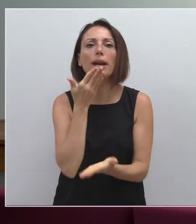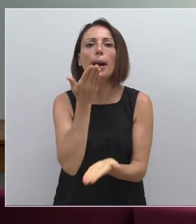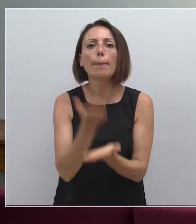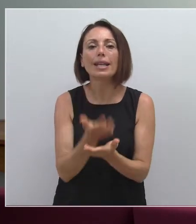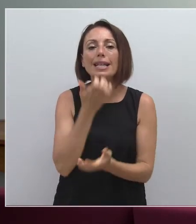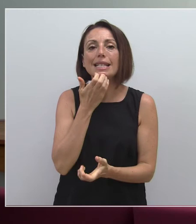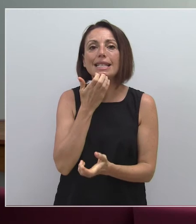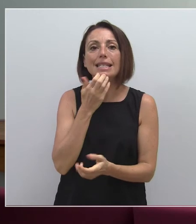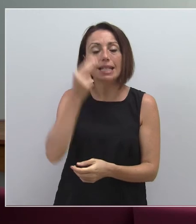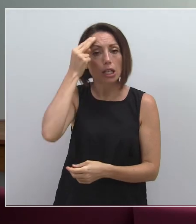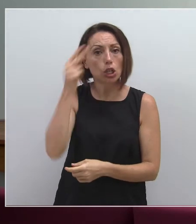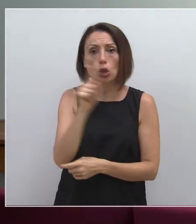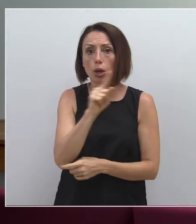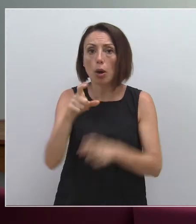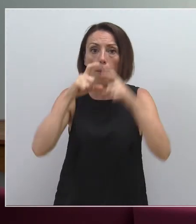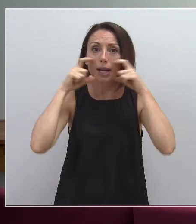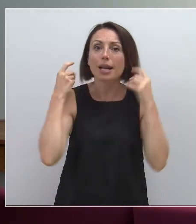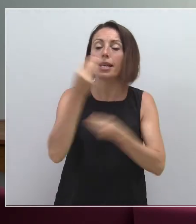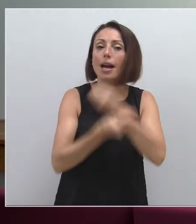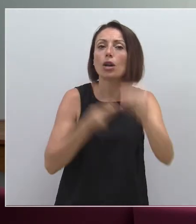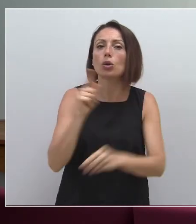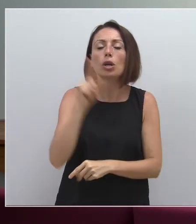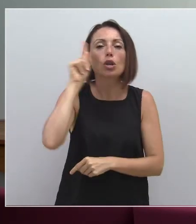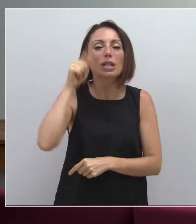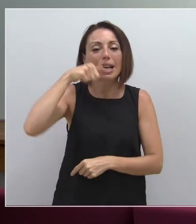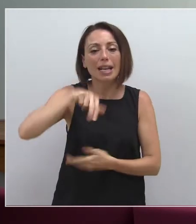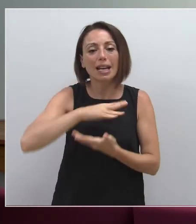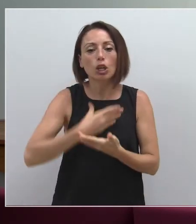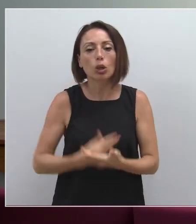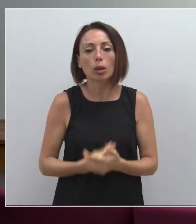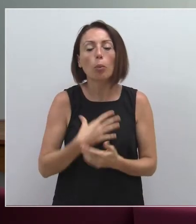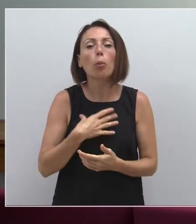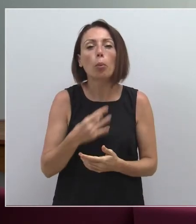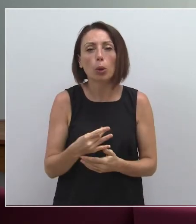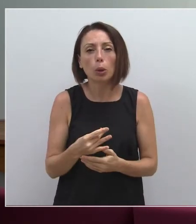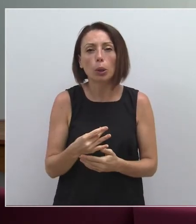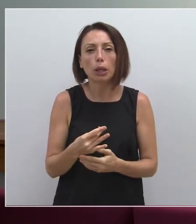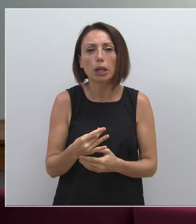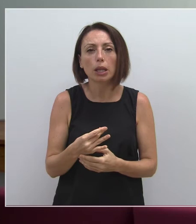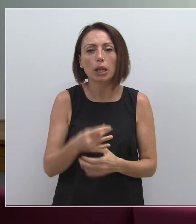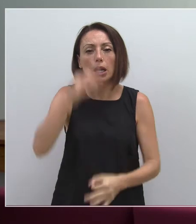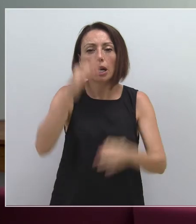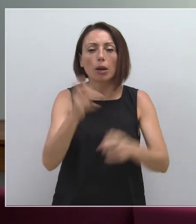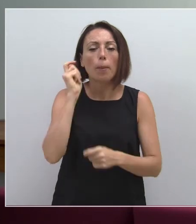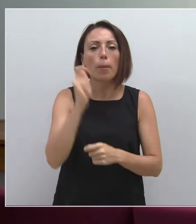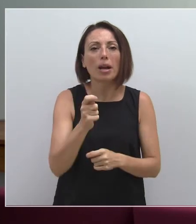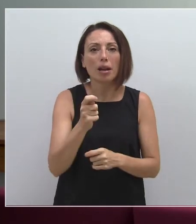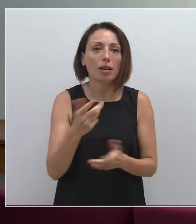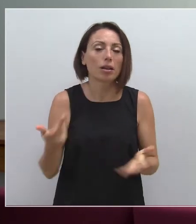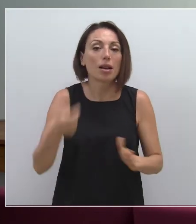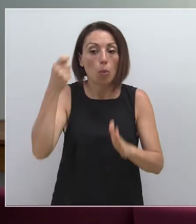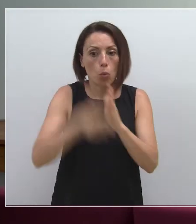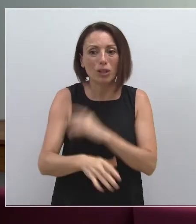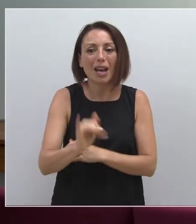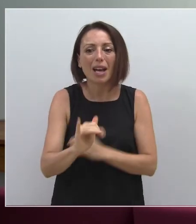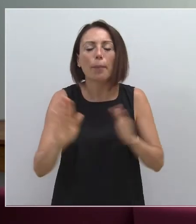respeten las medidas, no lleven en la mascarilla, no sé si la región de Murcia podría ir también, porque tenemos un régimen sancionador, pero no sé si se